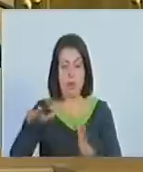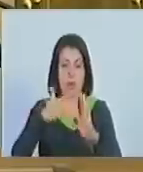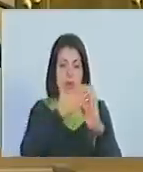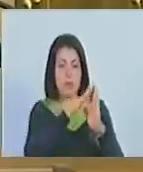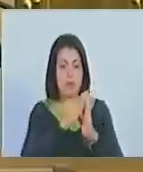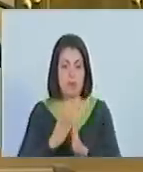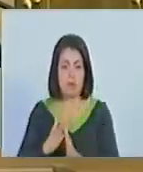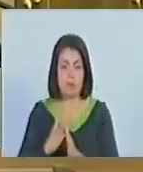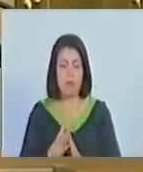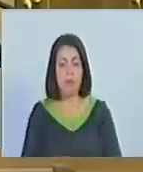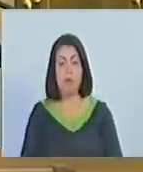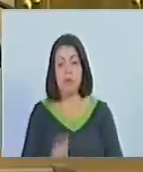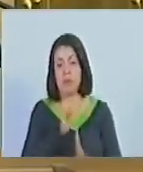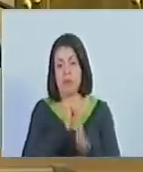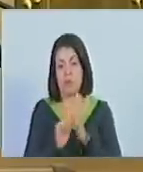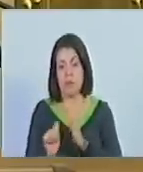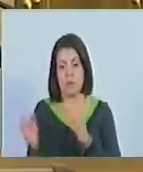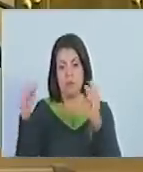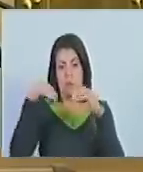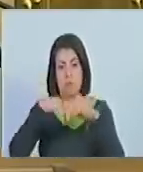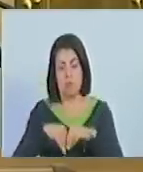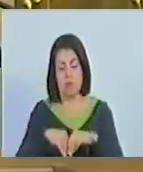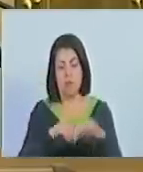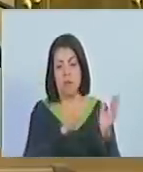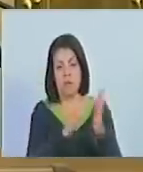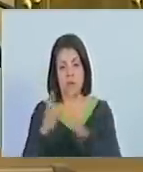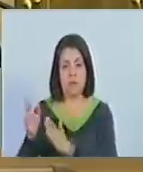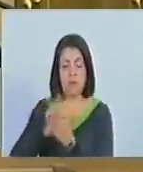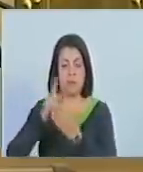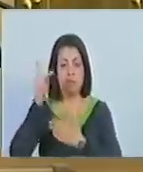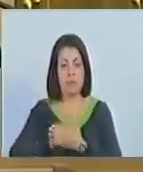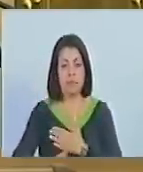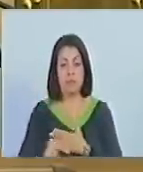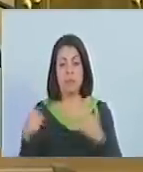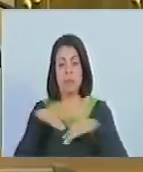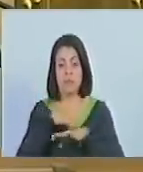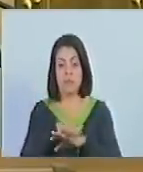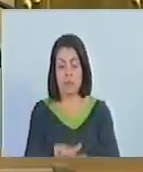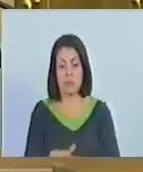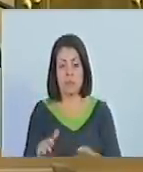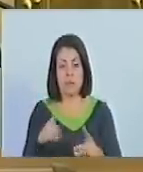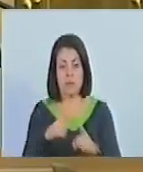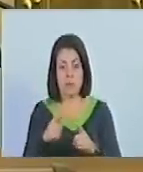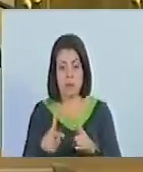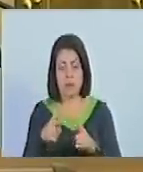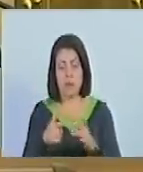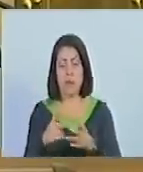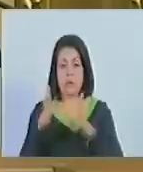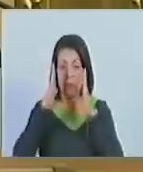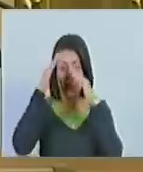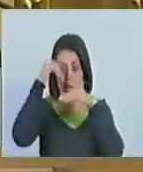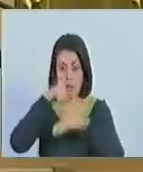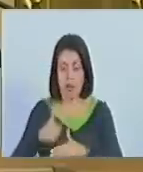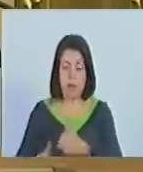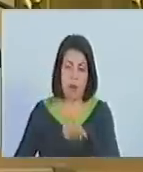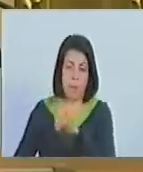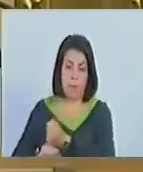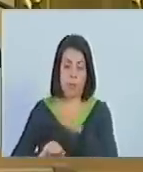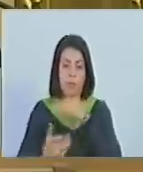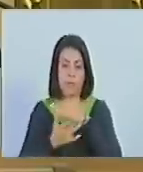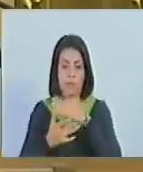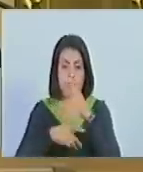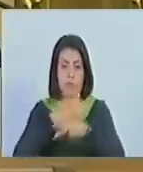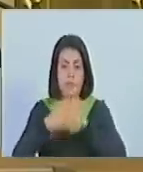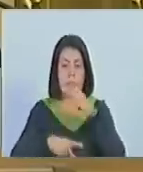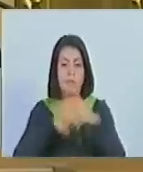comunidades articulados al plan comunitario de desarrollo integral. Ocho, prestar asistencia técnica en el